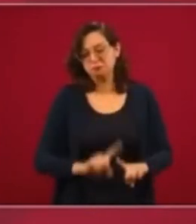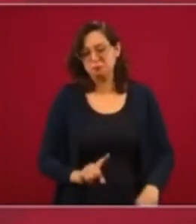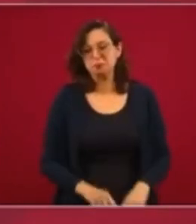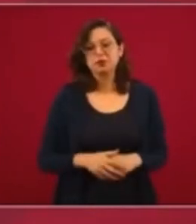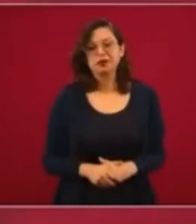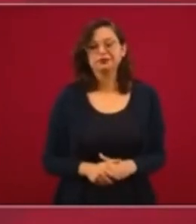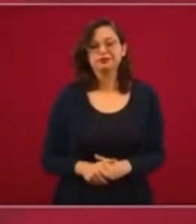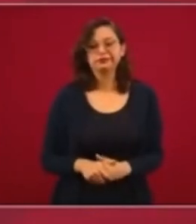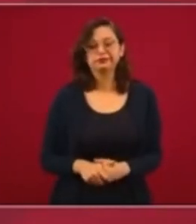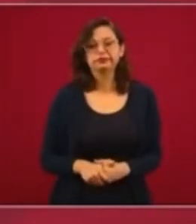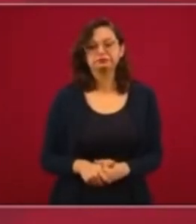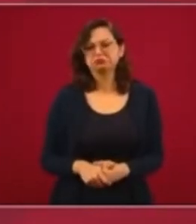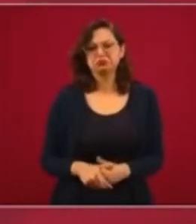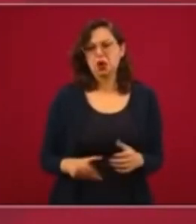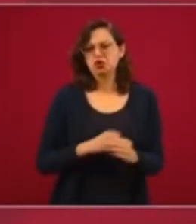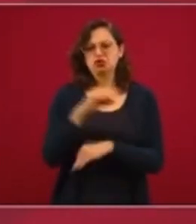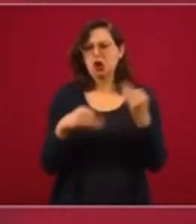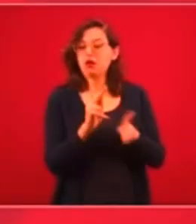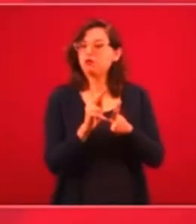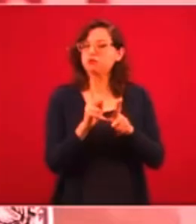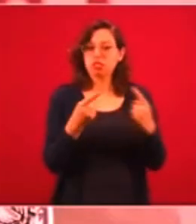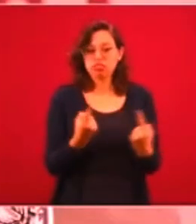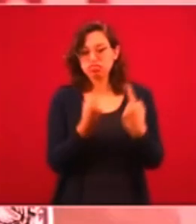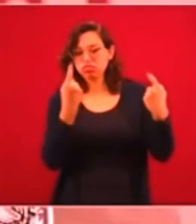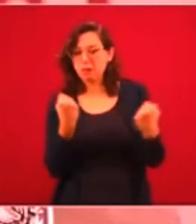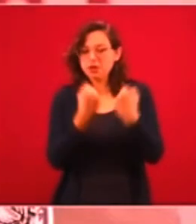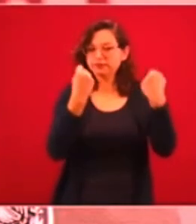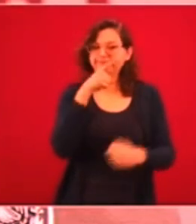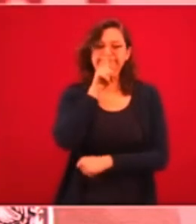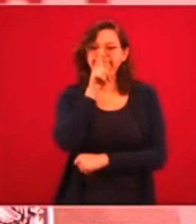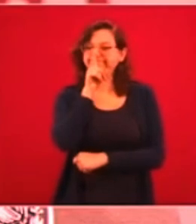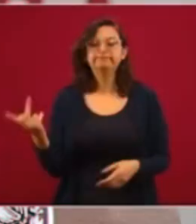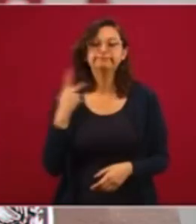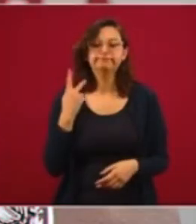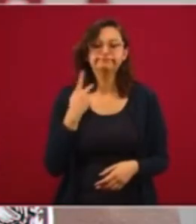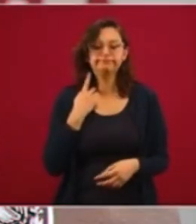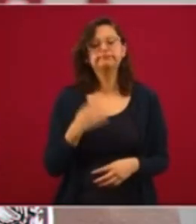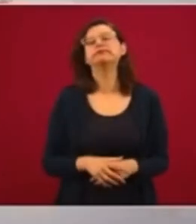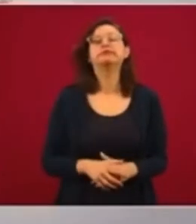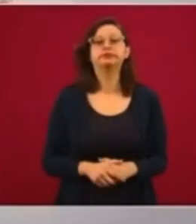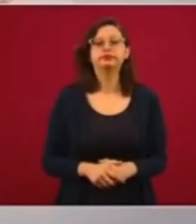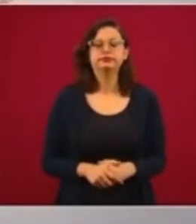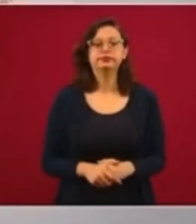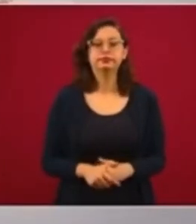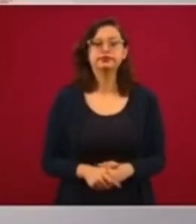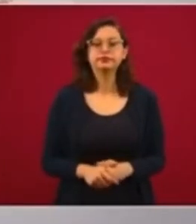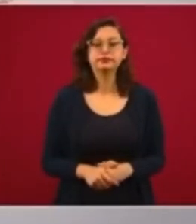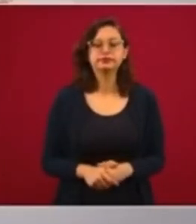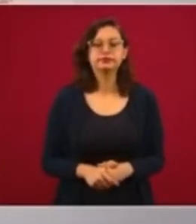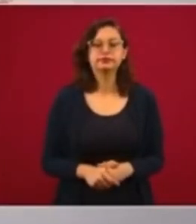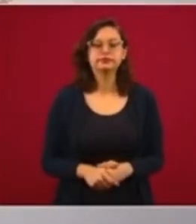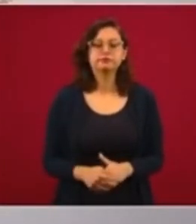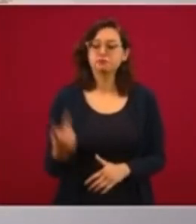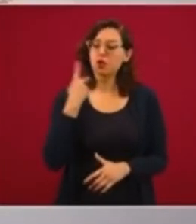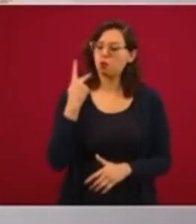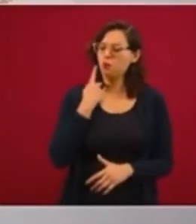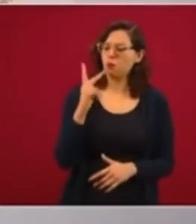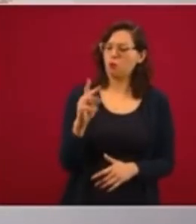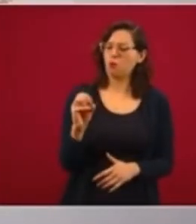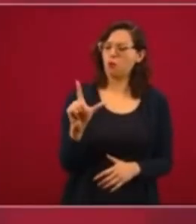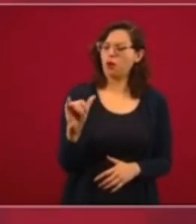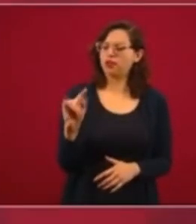De todo sin confrontación. Porque es un encuentro político. Porque la política, entre otras cosas,